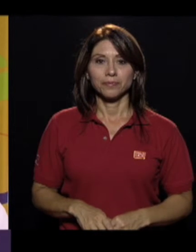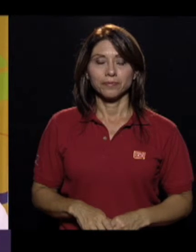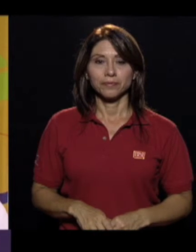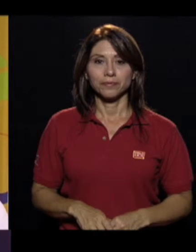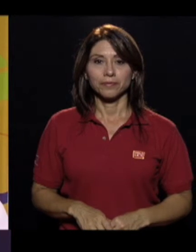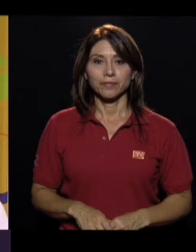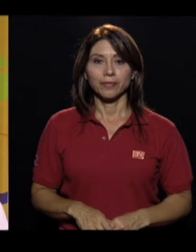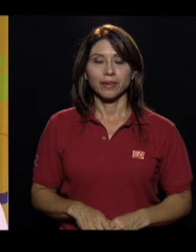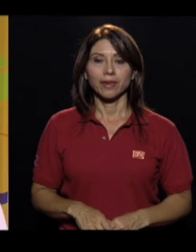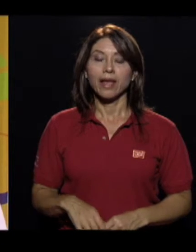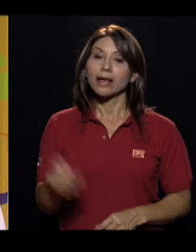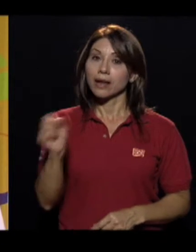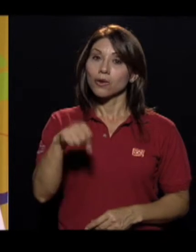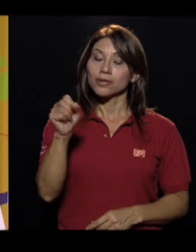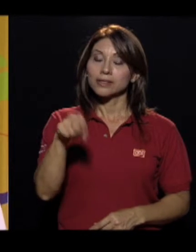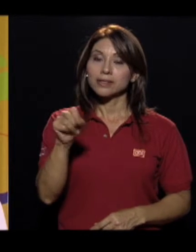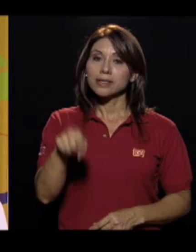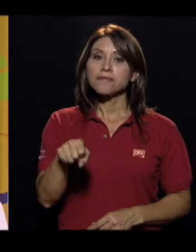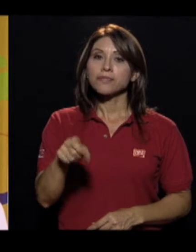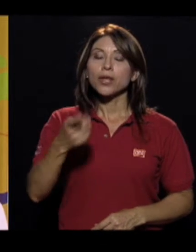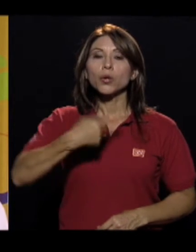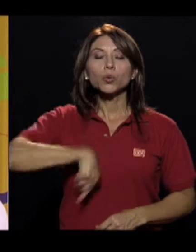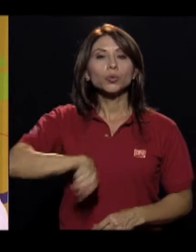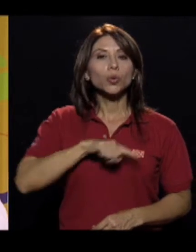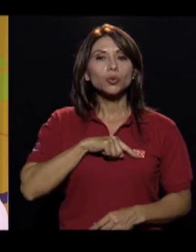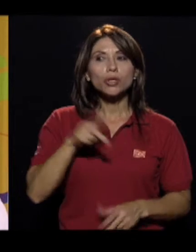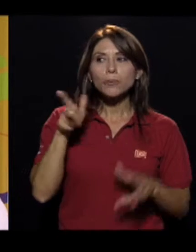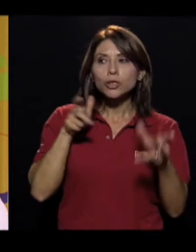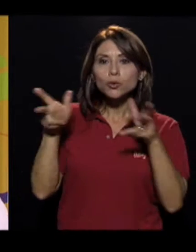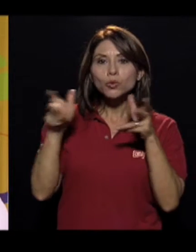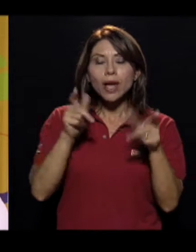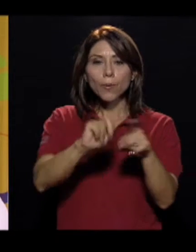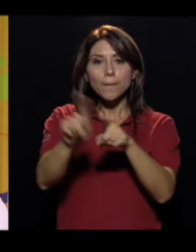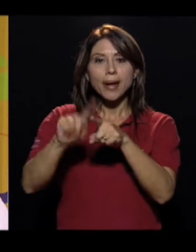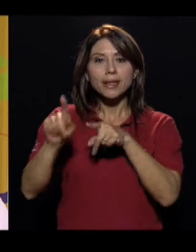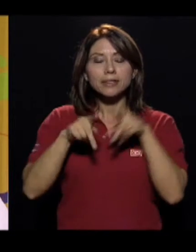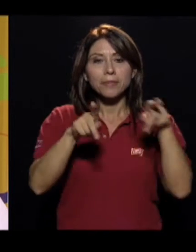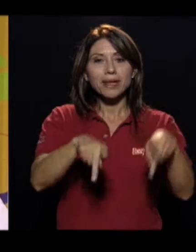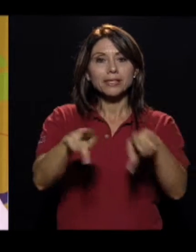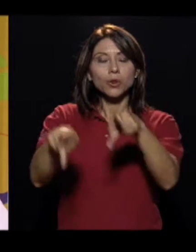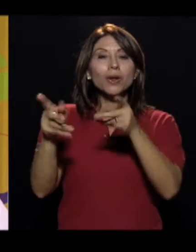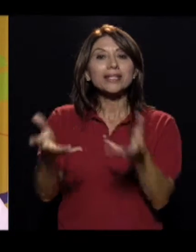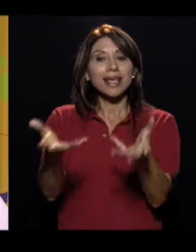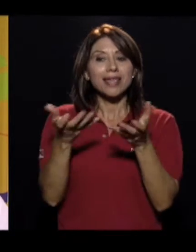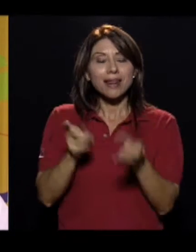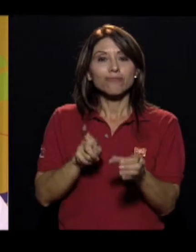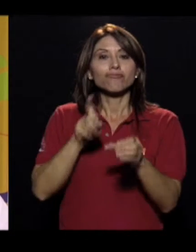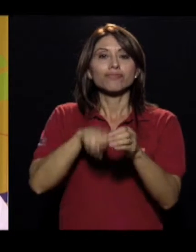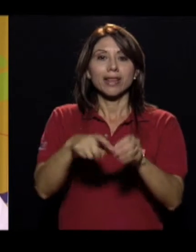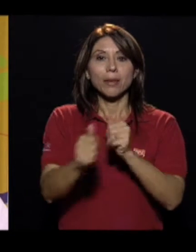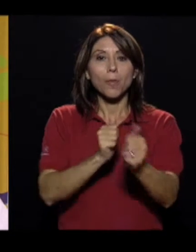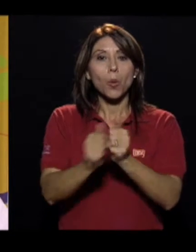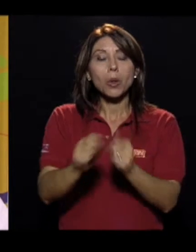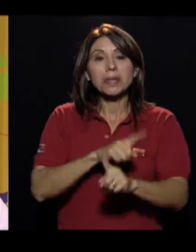sí, hemos escuchado que hay varias personas que quieren meterse al deporte pero por miedo, por no tener un guía,